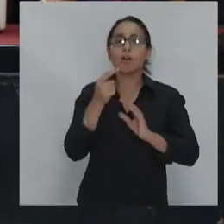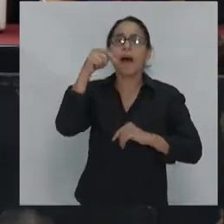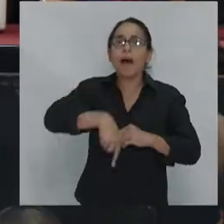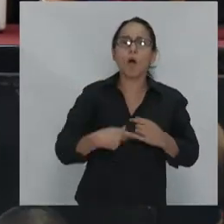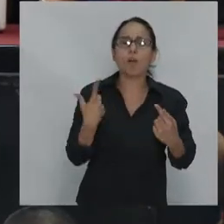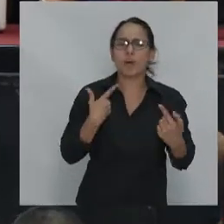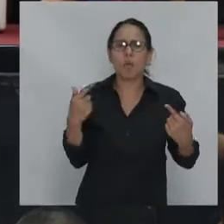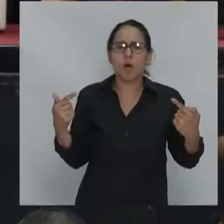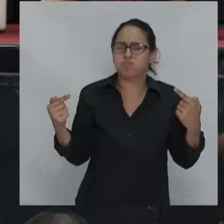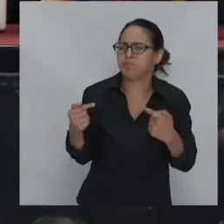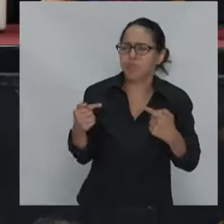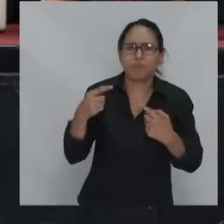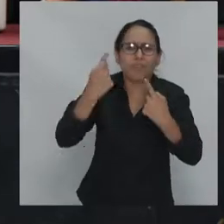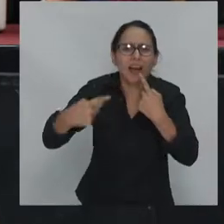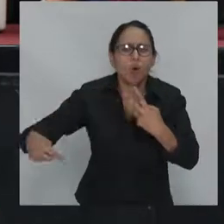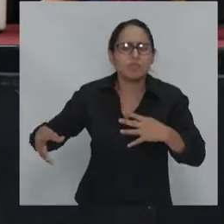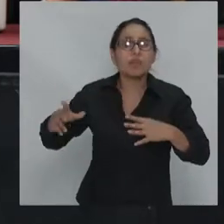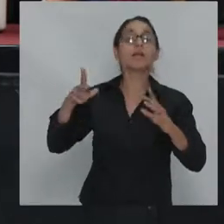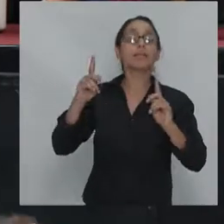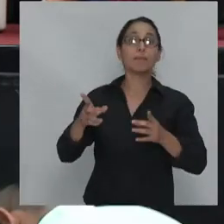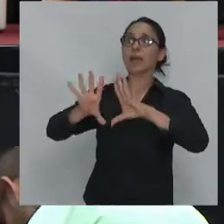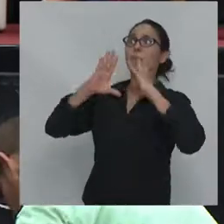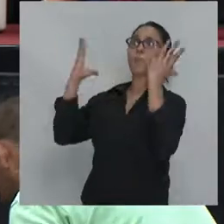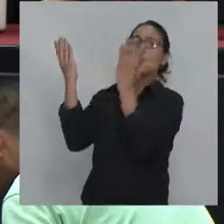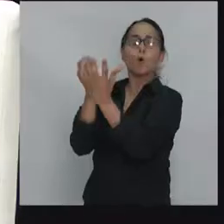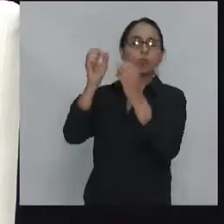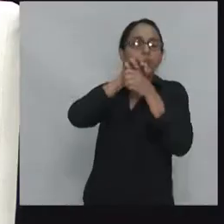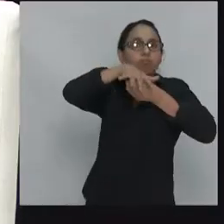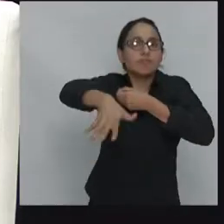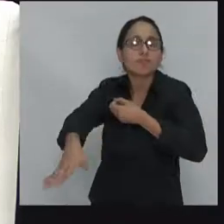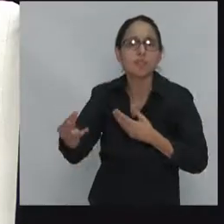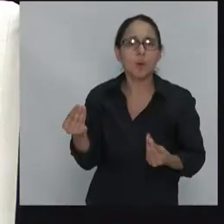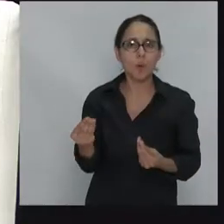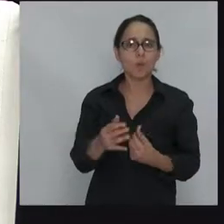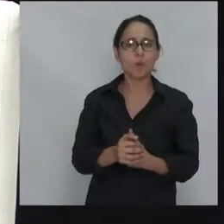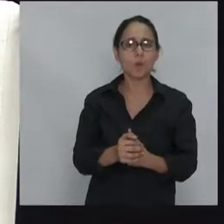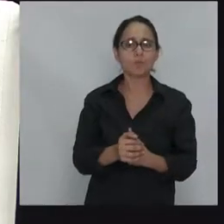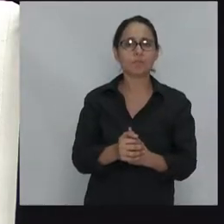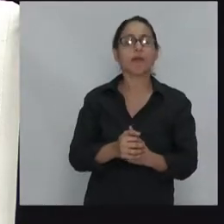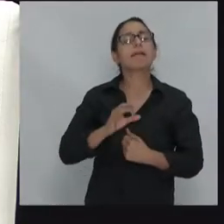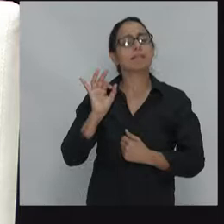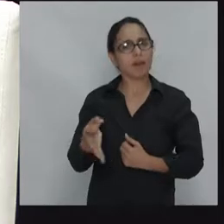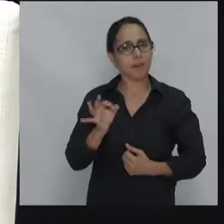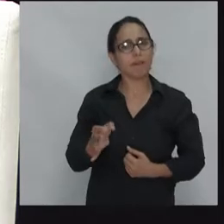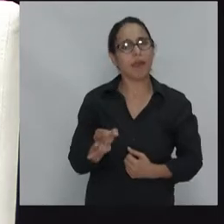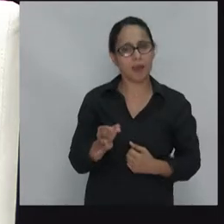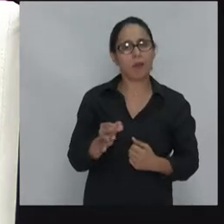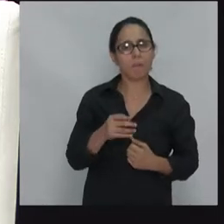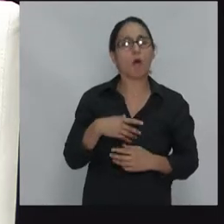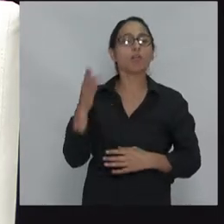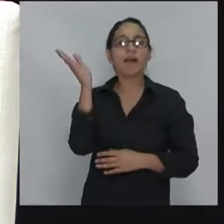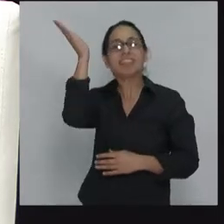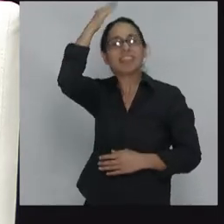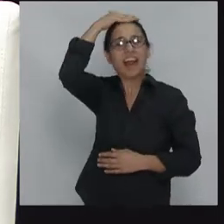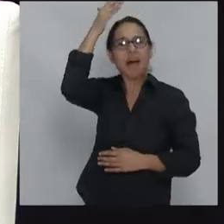que representan y tampoco qué implica para el mundo. También sabemos que es claro que Trump no es un fenómeno aislado.